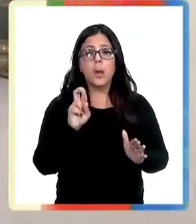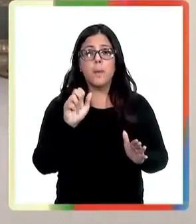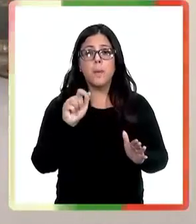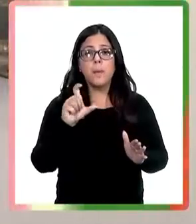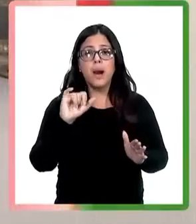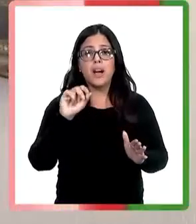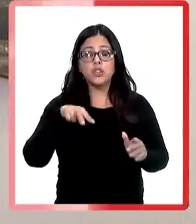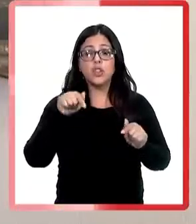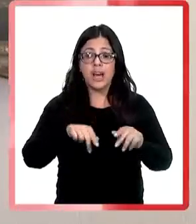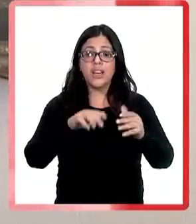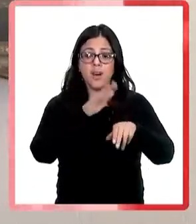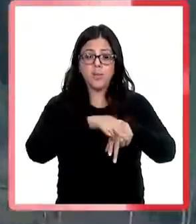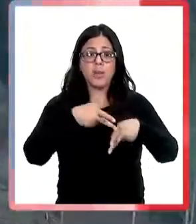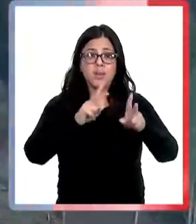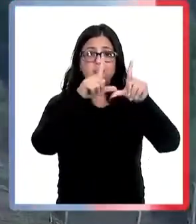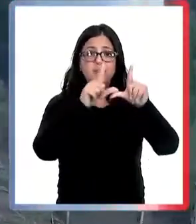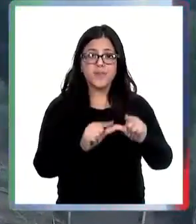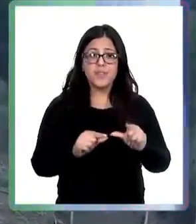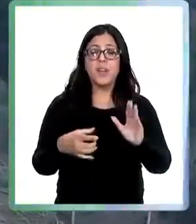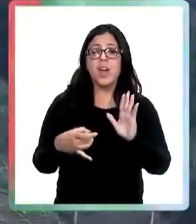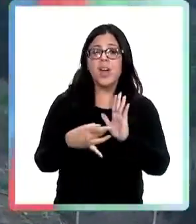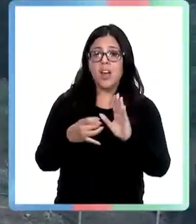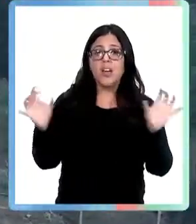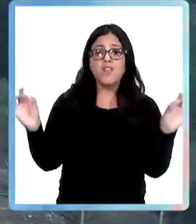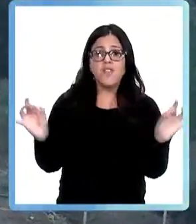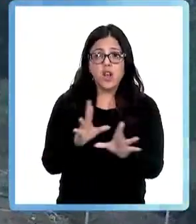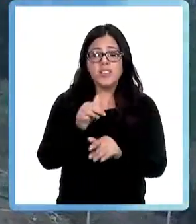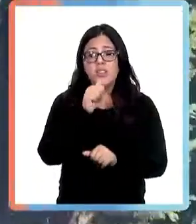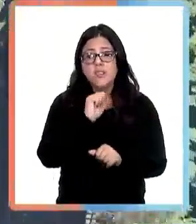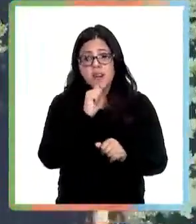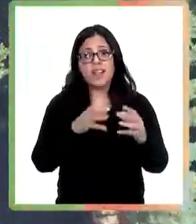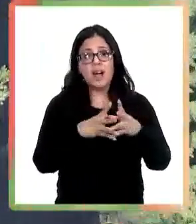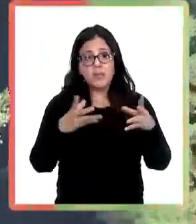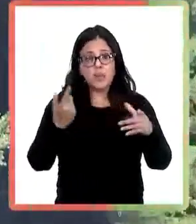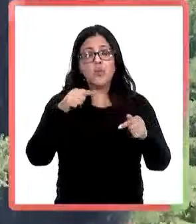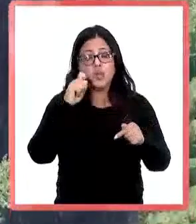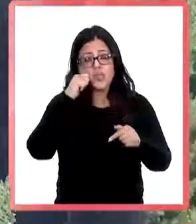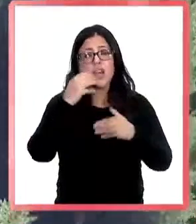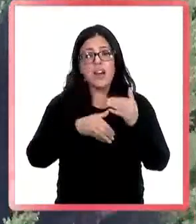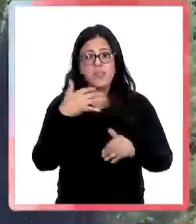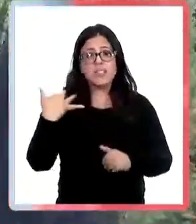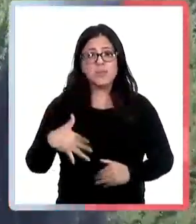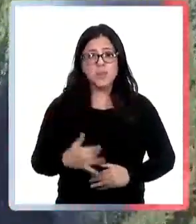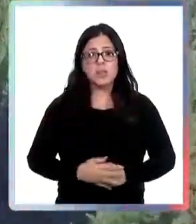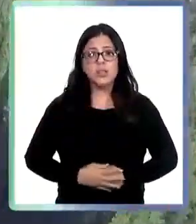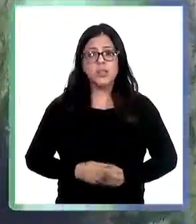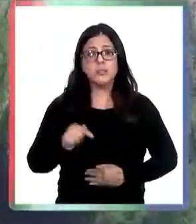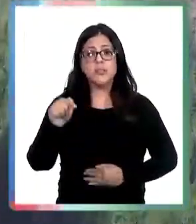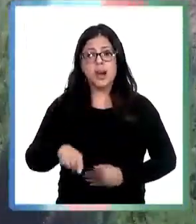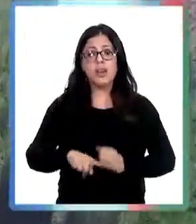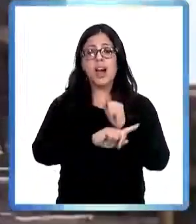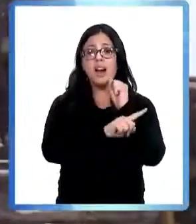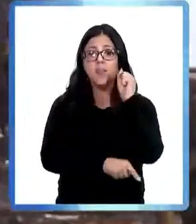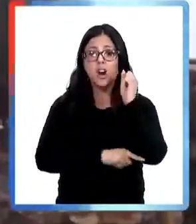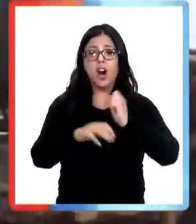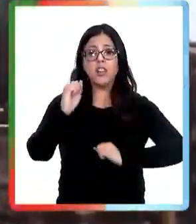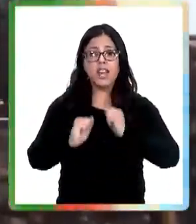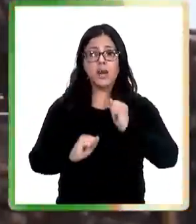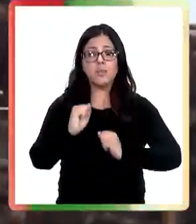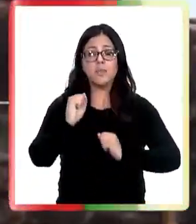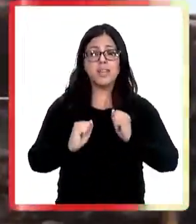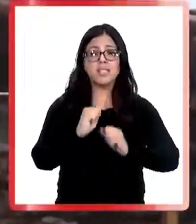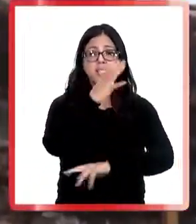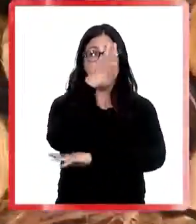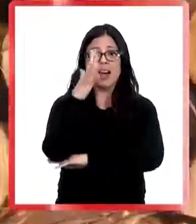creo que esto es un avance muy importante. Los abogados de la empresa forestal Arauco apelarán ante la Corte de Apelaciones de Concepción